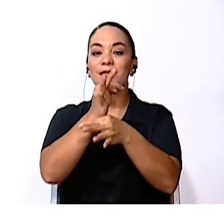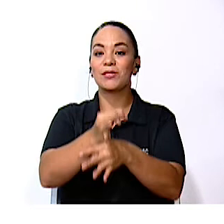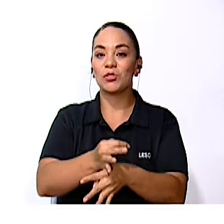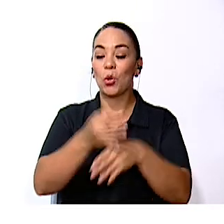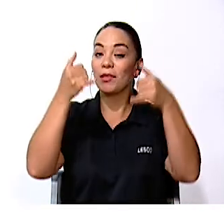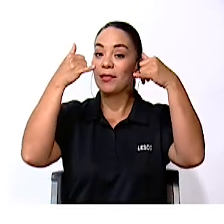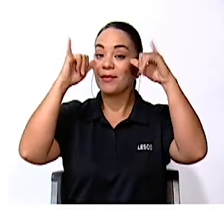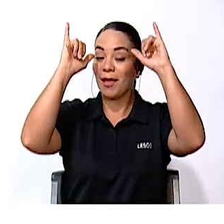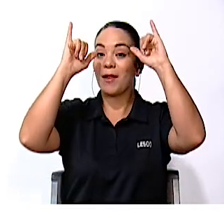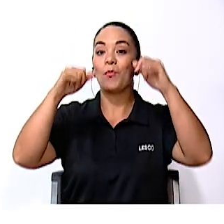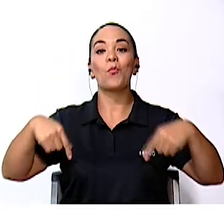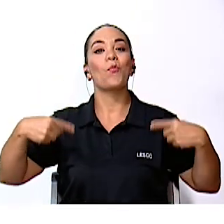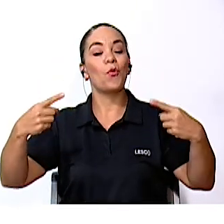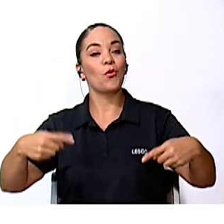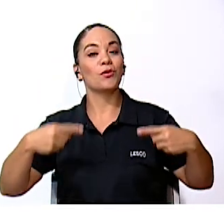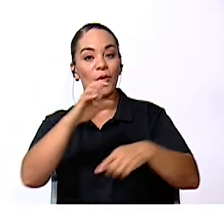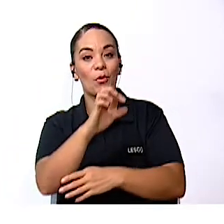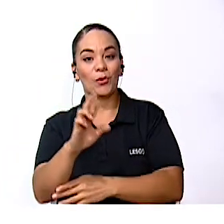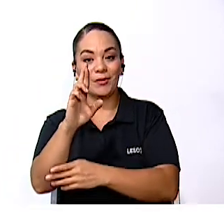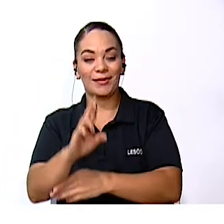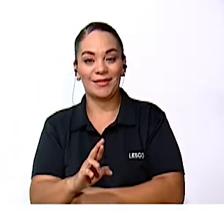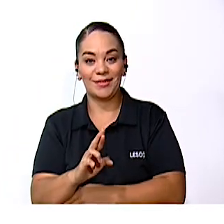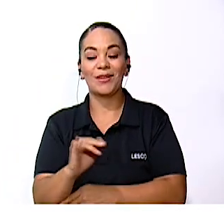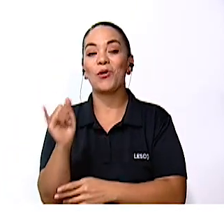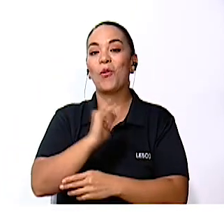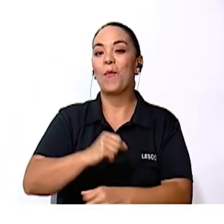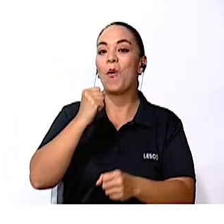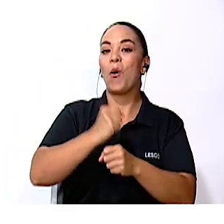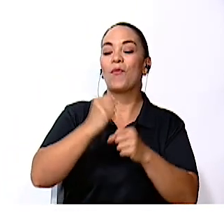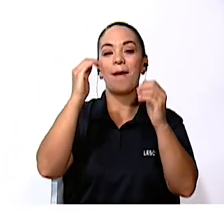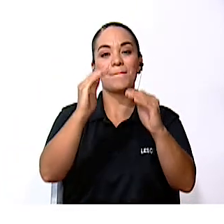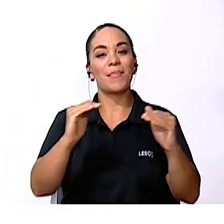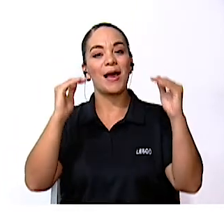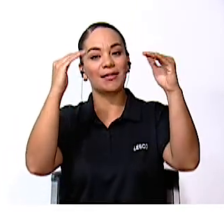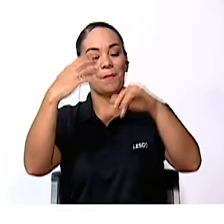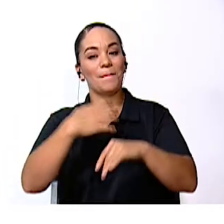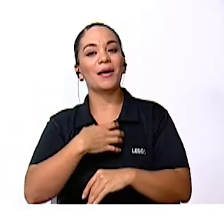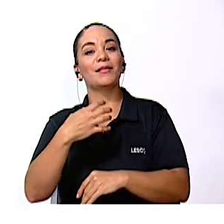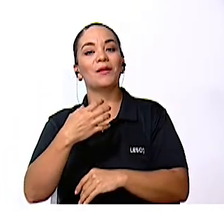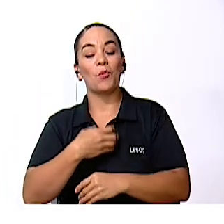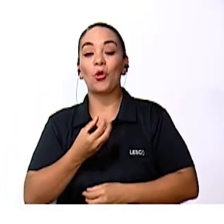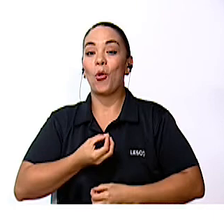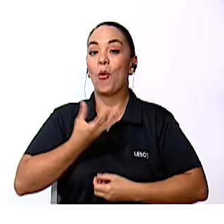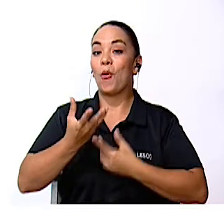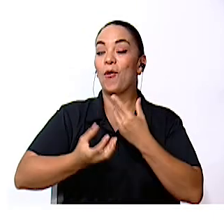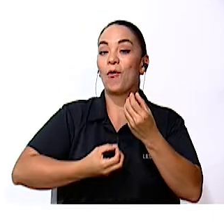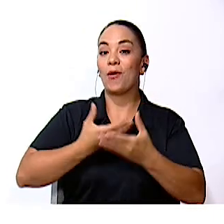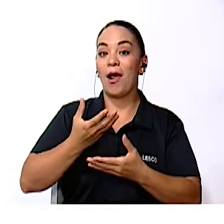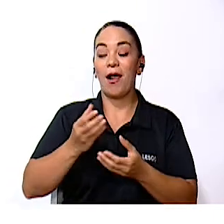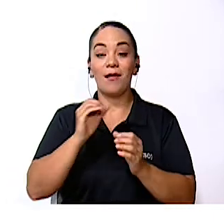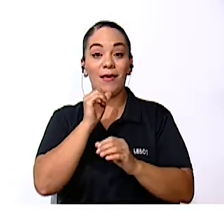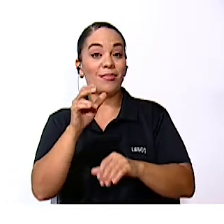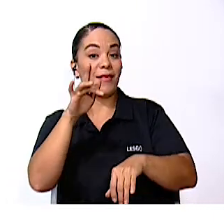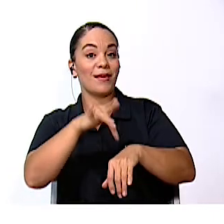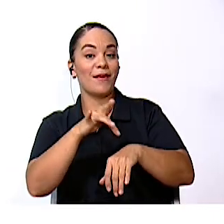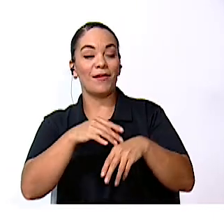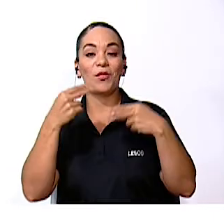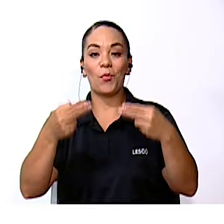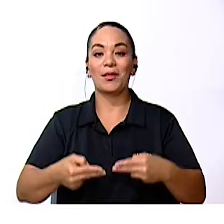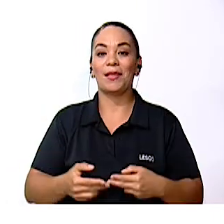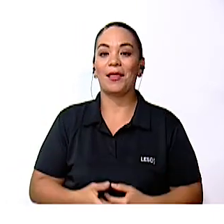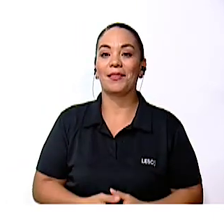bolleo Y la carreta Costa Ricense Como obra maestra Del patrimonio oral E intangible De la humanidad